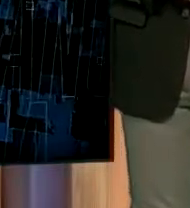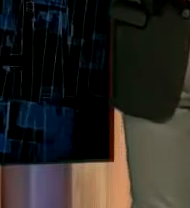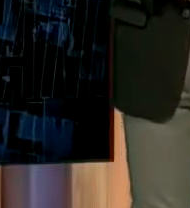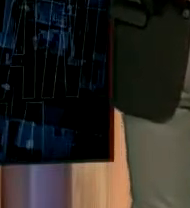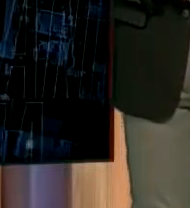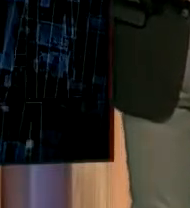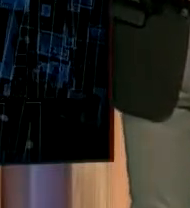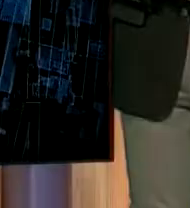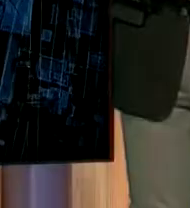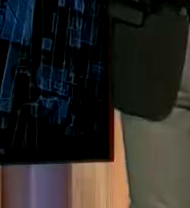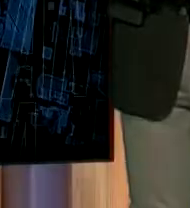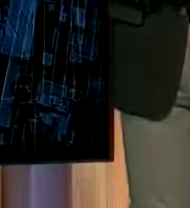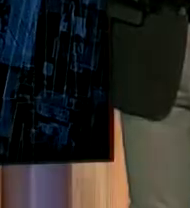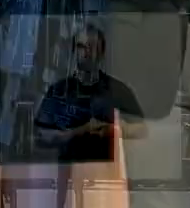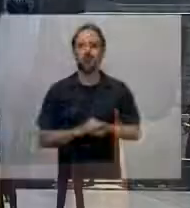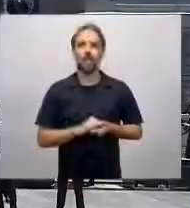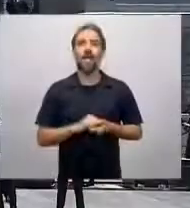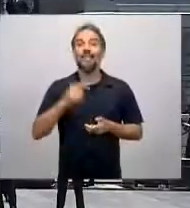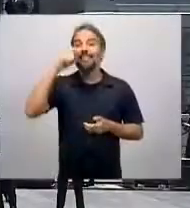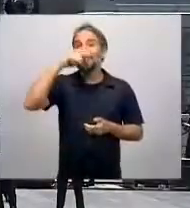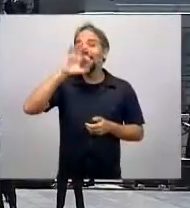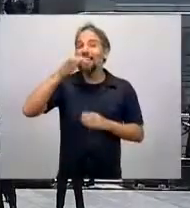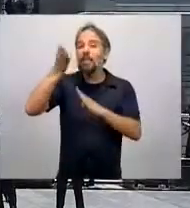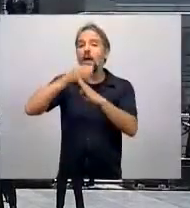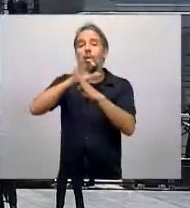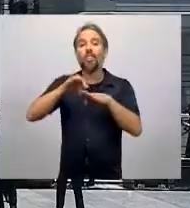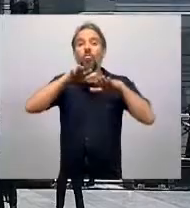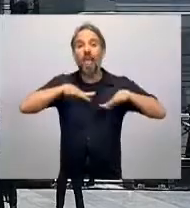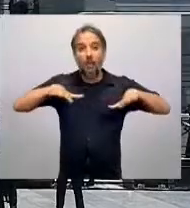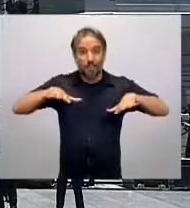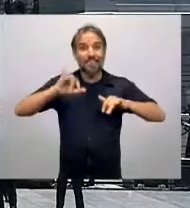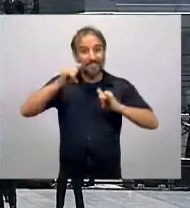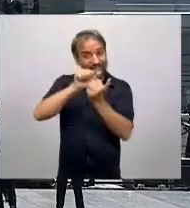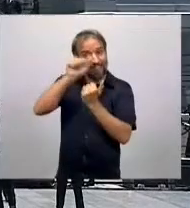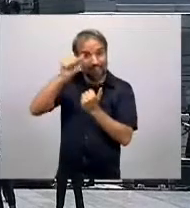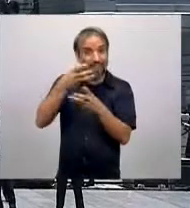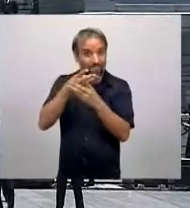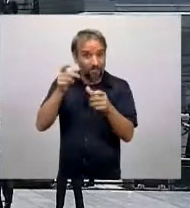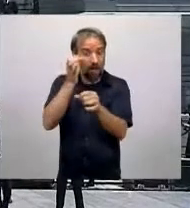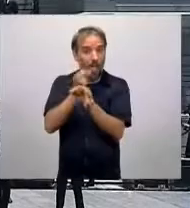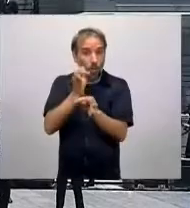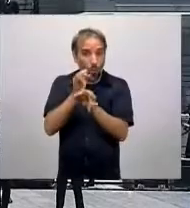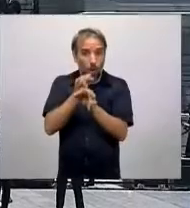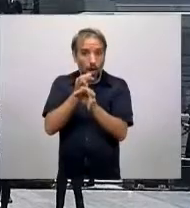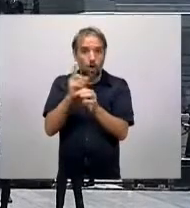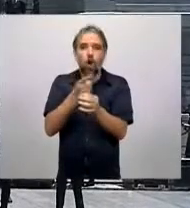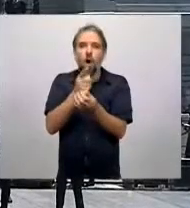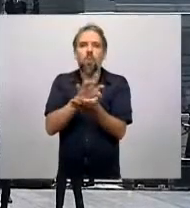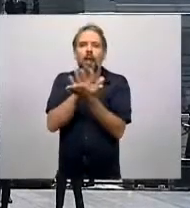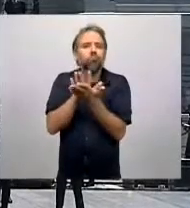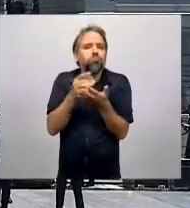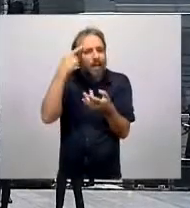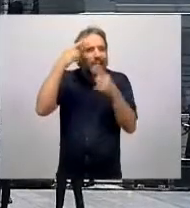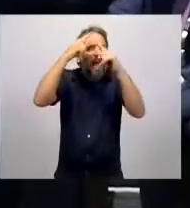Un mensaje que lo esperábamos, Daniel, yo te lo venía lanzando. Viene con mucho recorte para